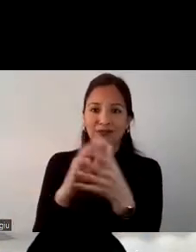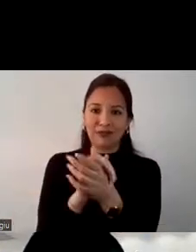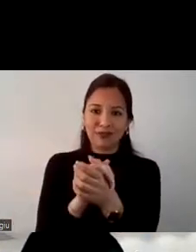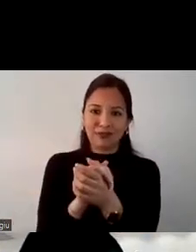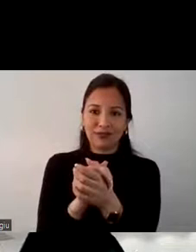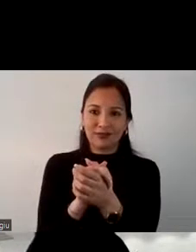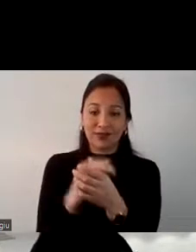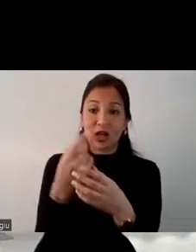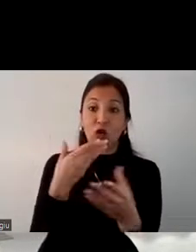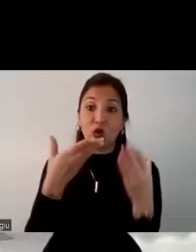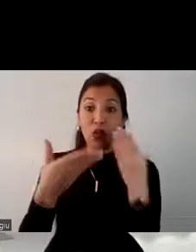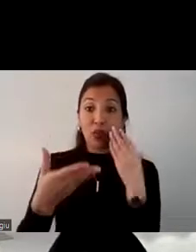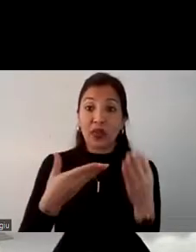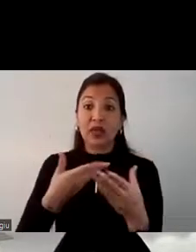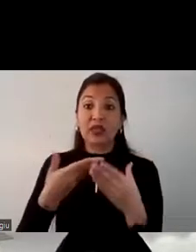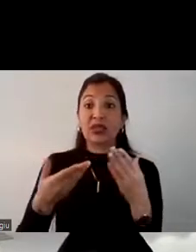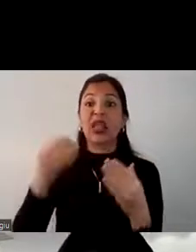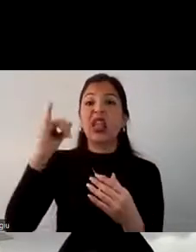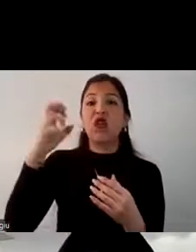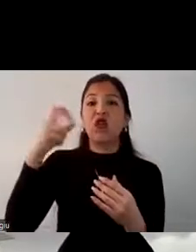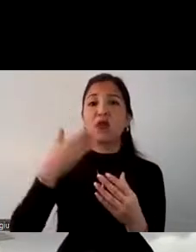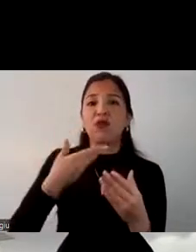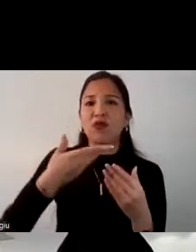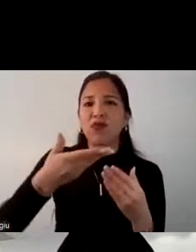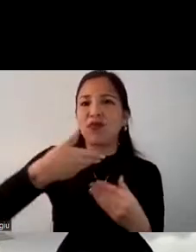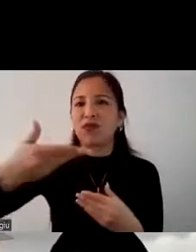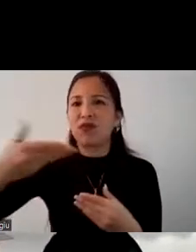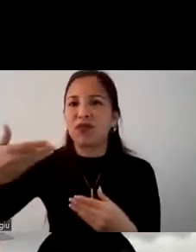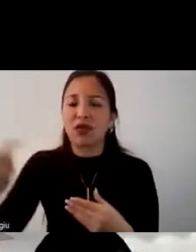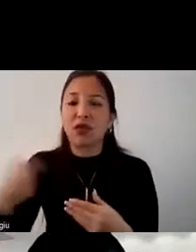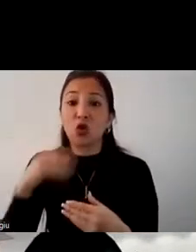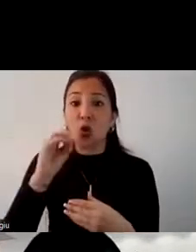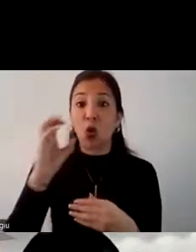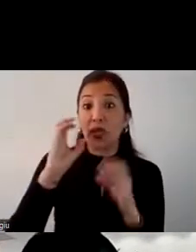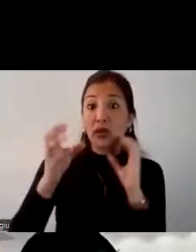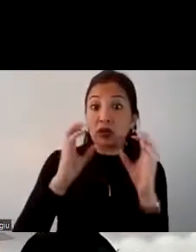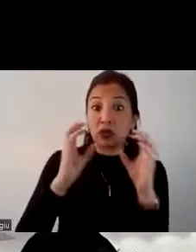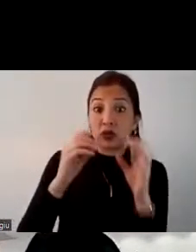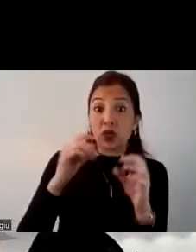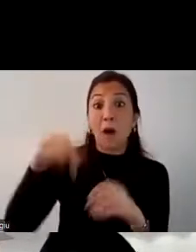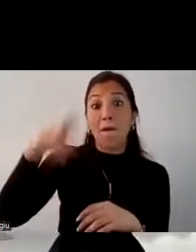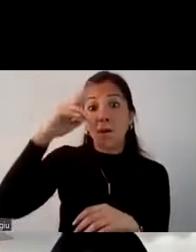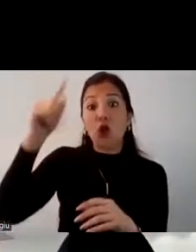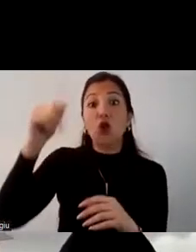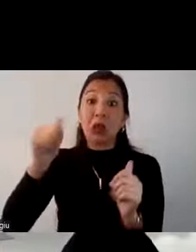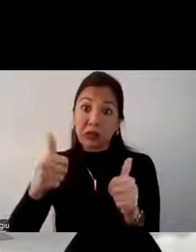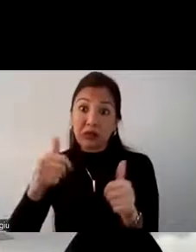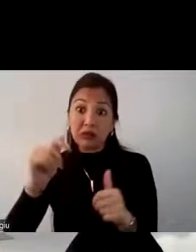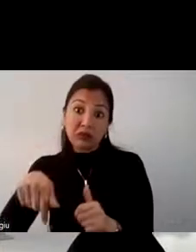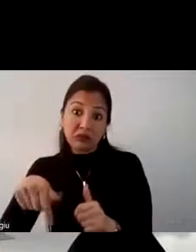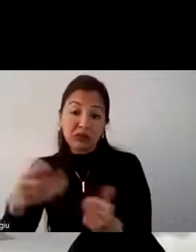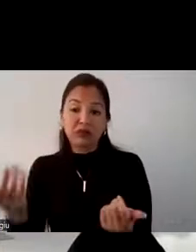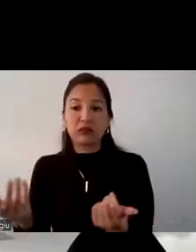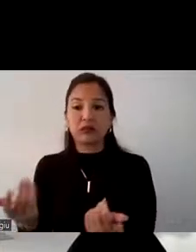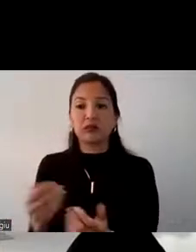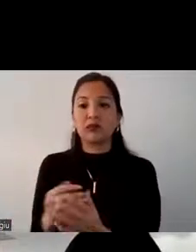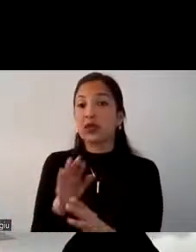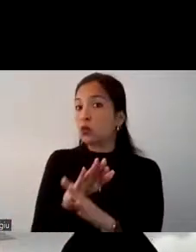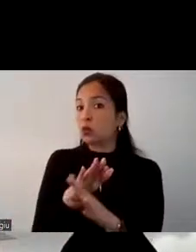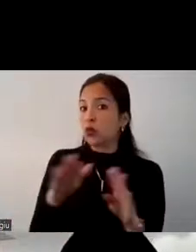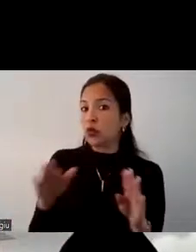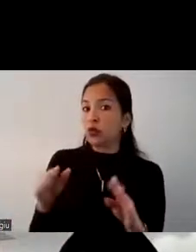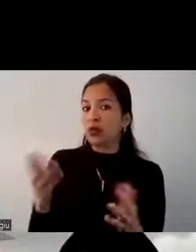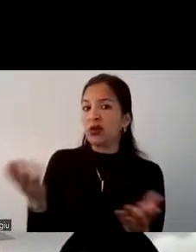información nosotros automáticamente ya les estamos diciendo oye acá esto también lo tiene Perú y por último no hay